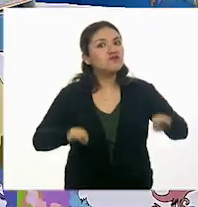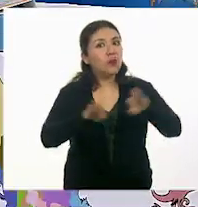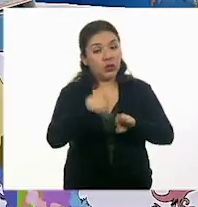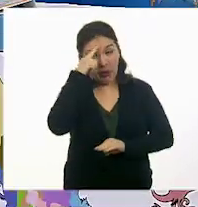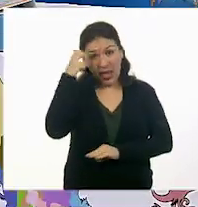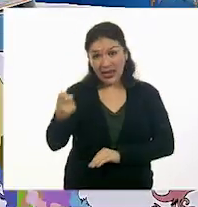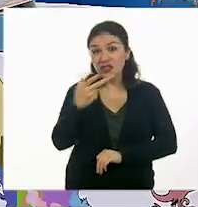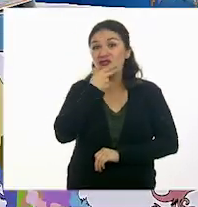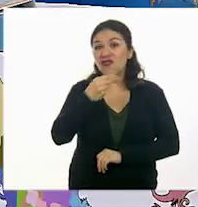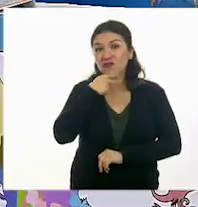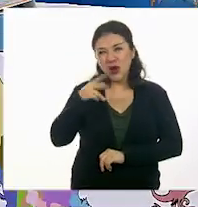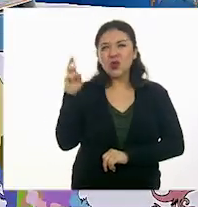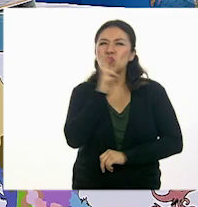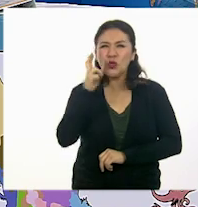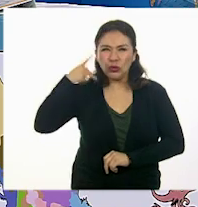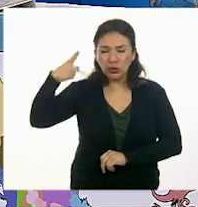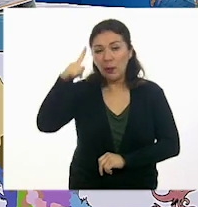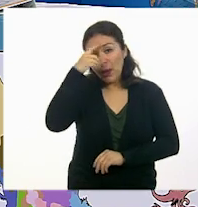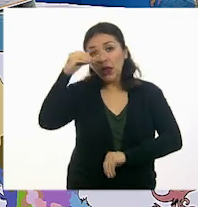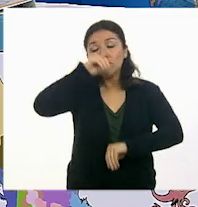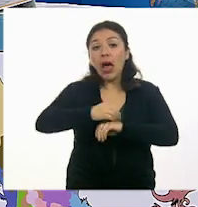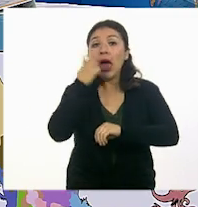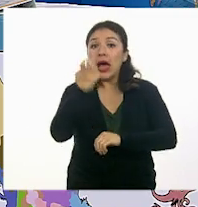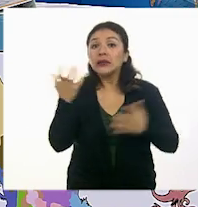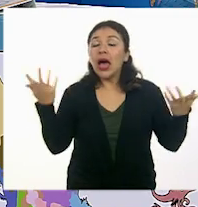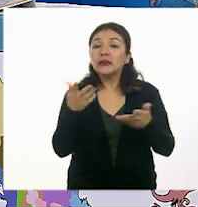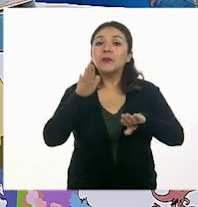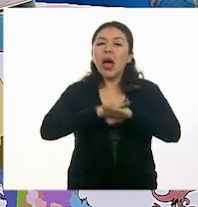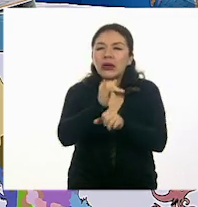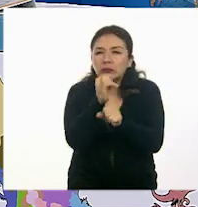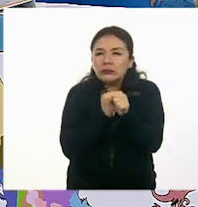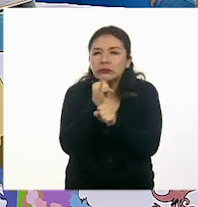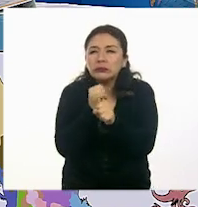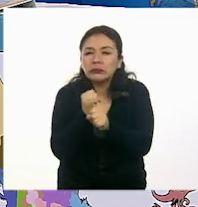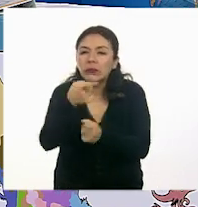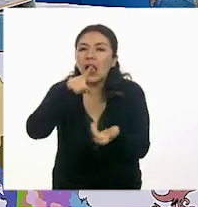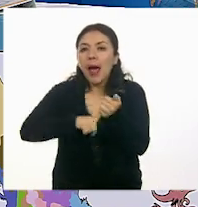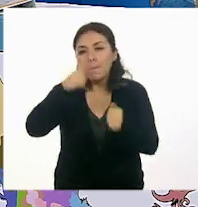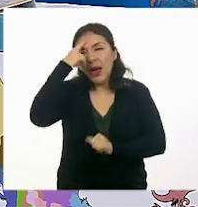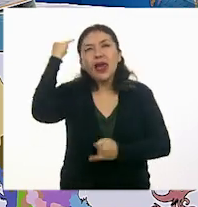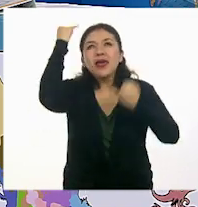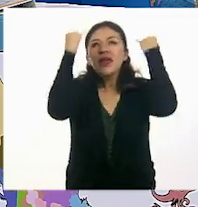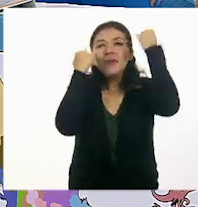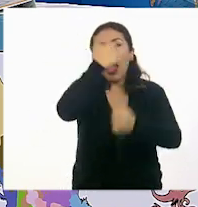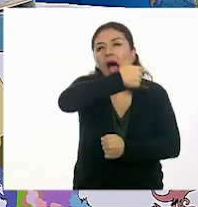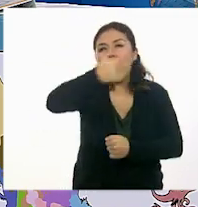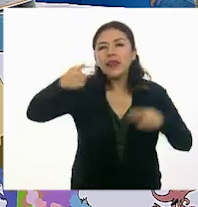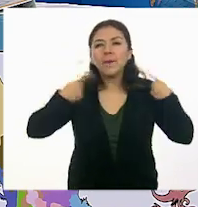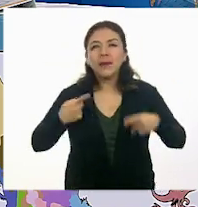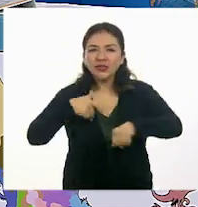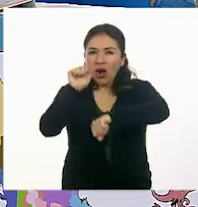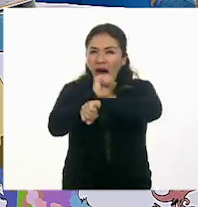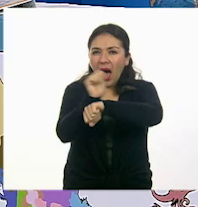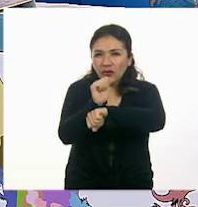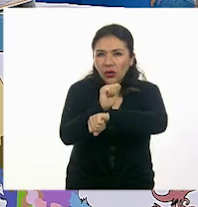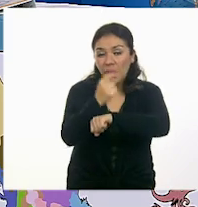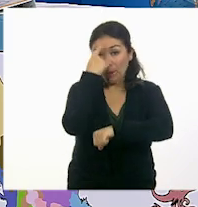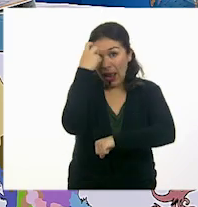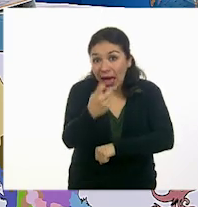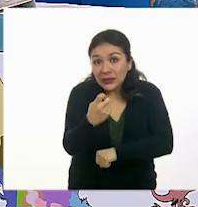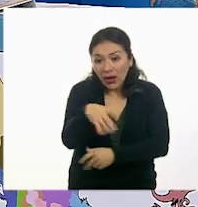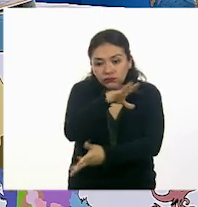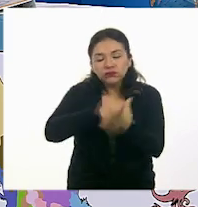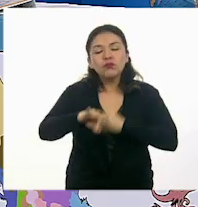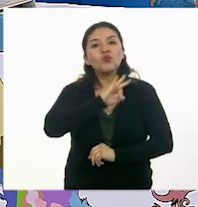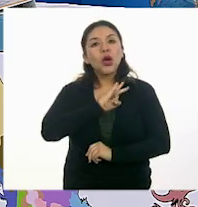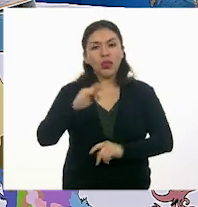Stanislavski y es la base para el descubrimiento e investigación dentro de la imaginación de cada actor para que con él,